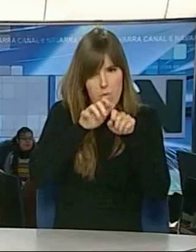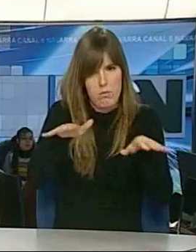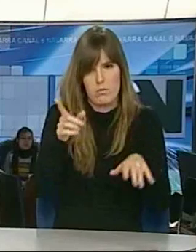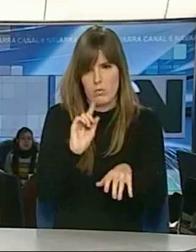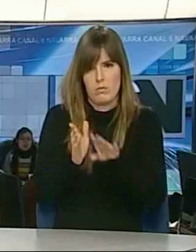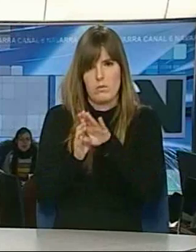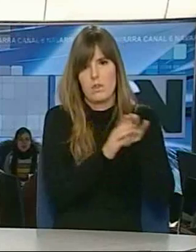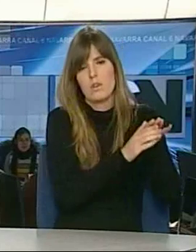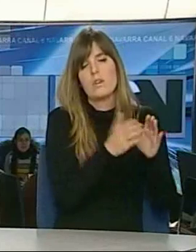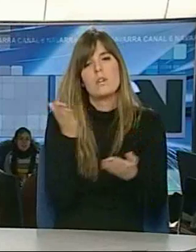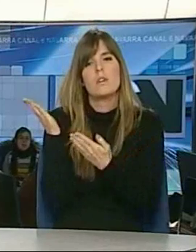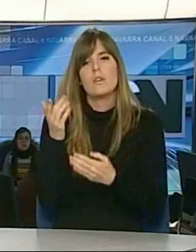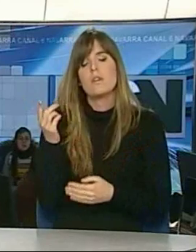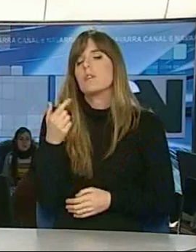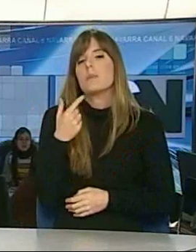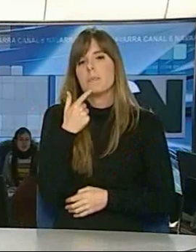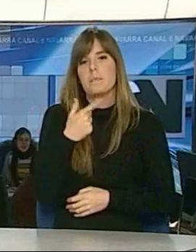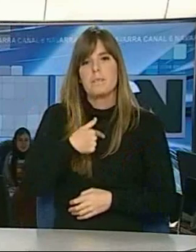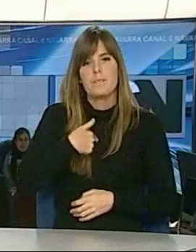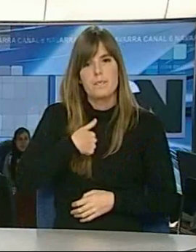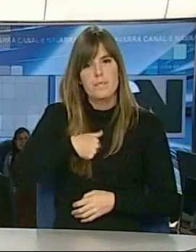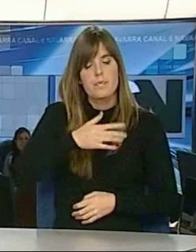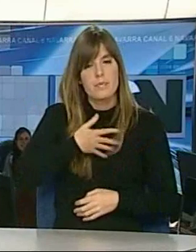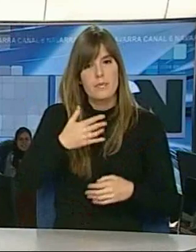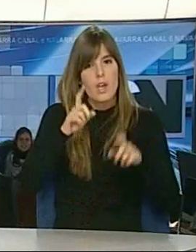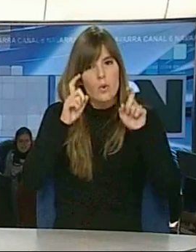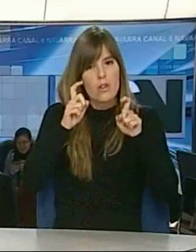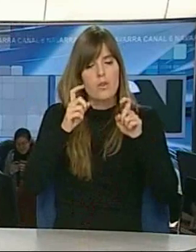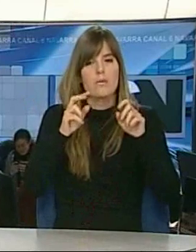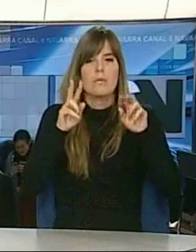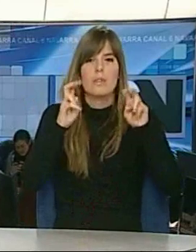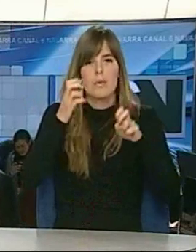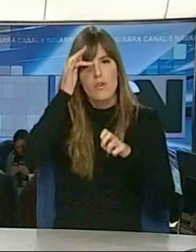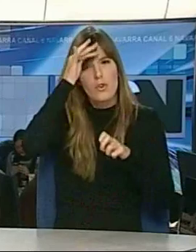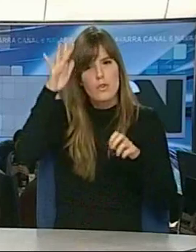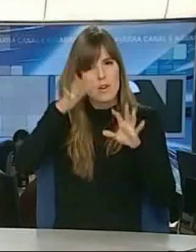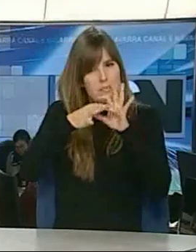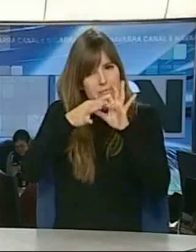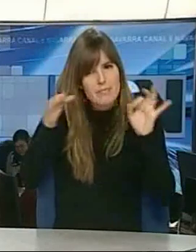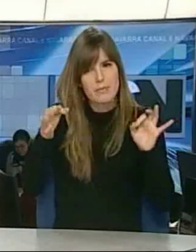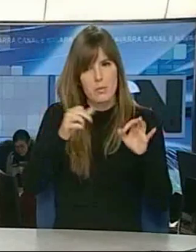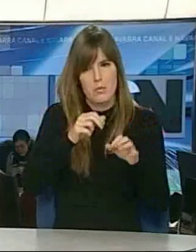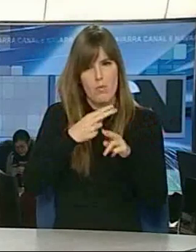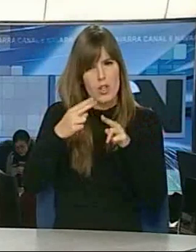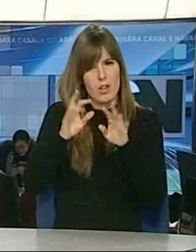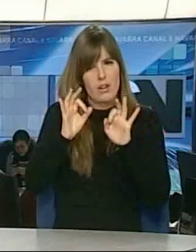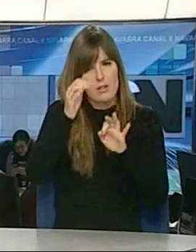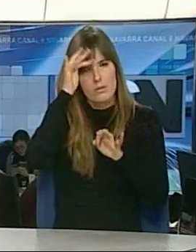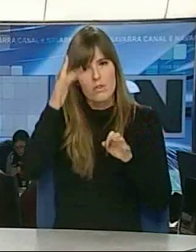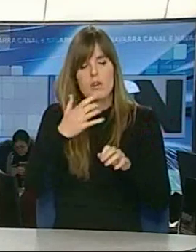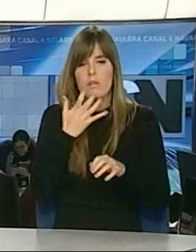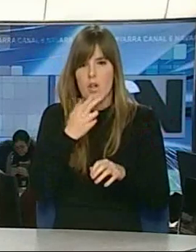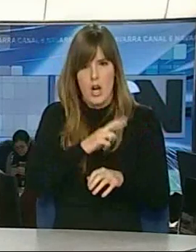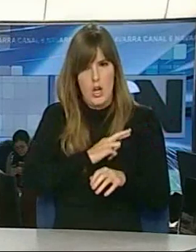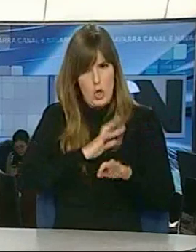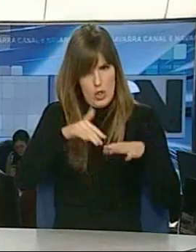que si intentamos que la educación no tenga carga ideológica, también se pudiera repensar el tema de la religión, por